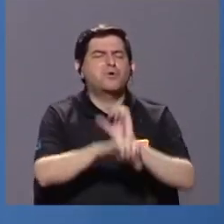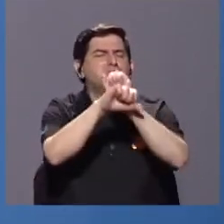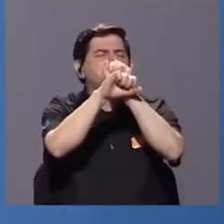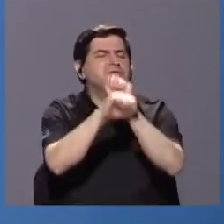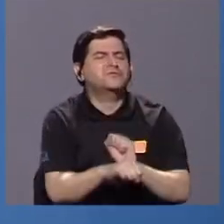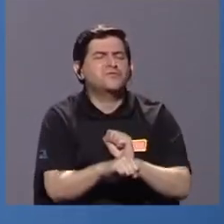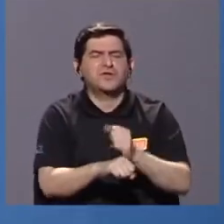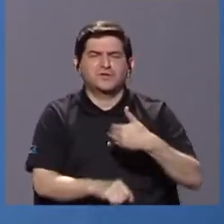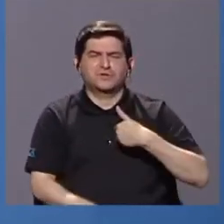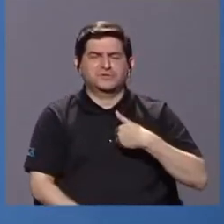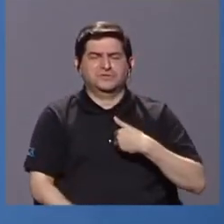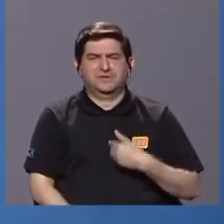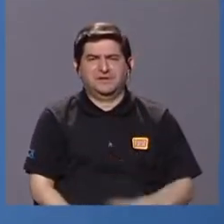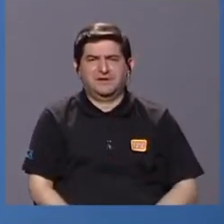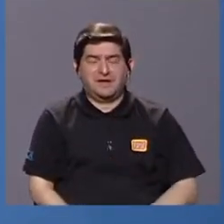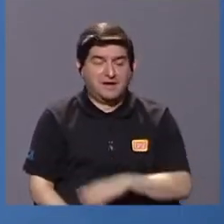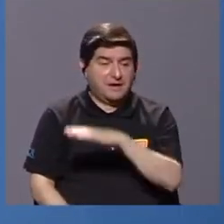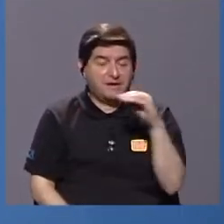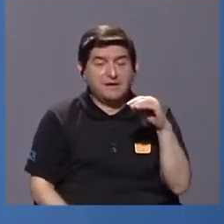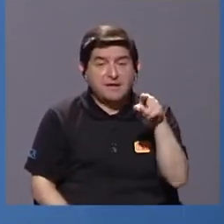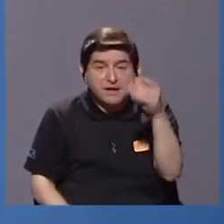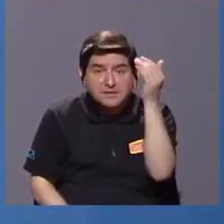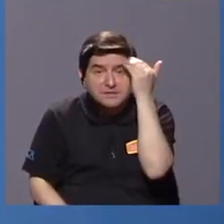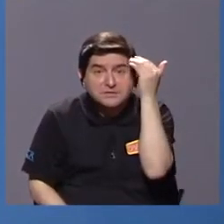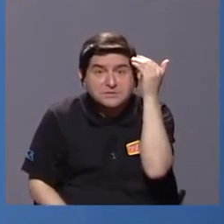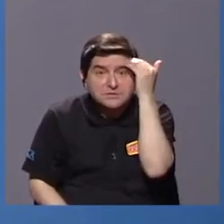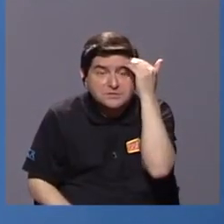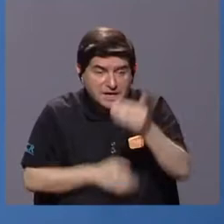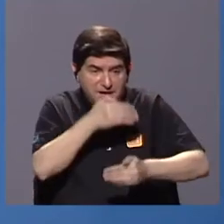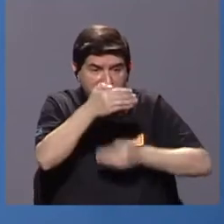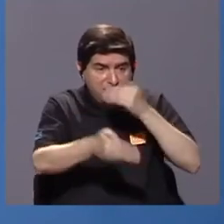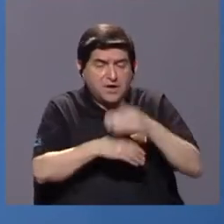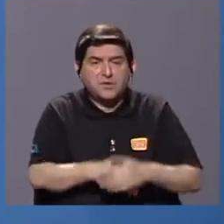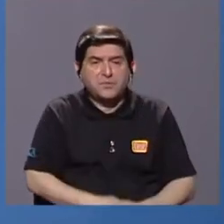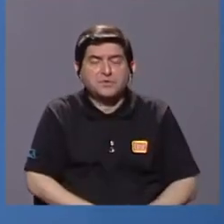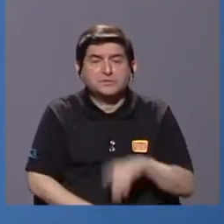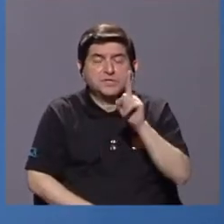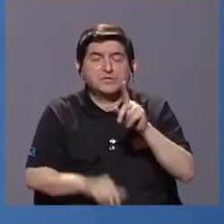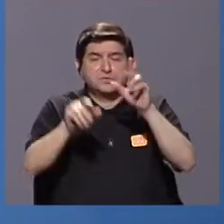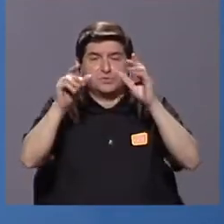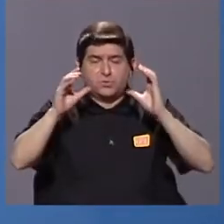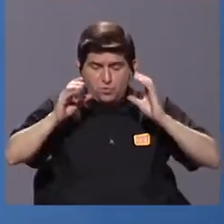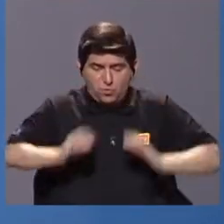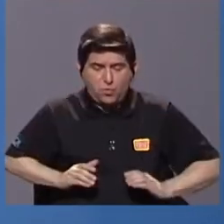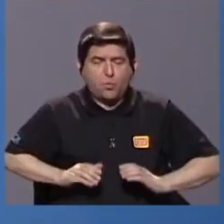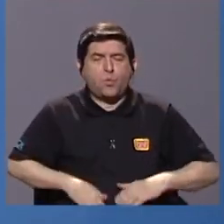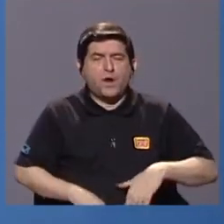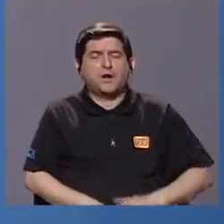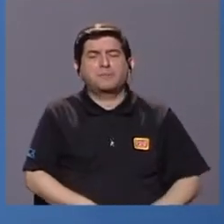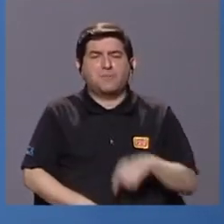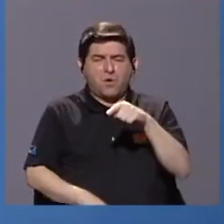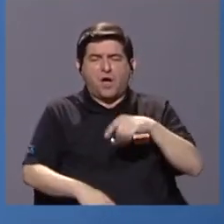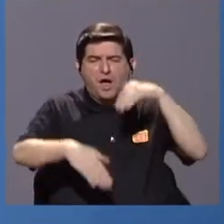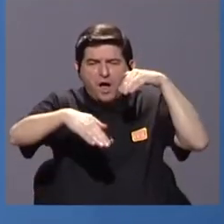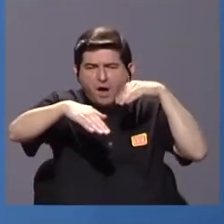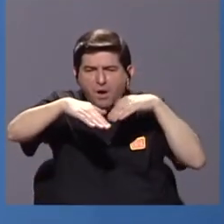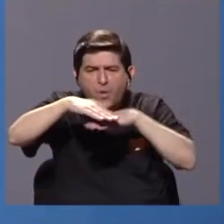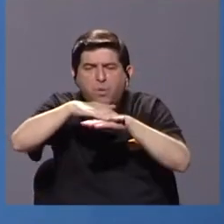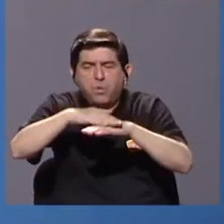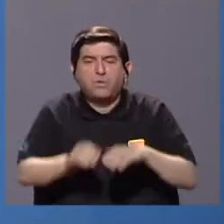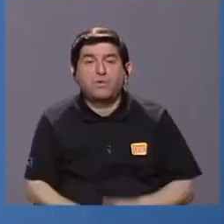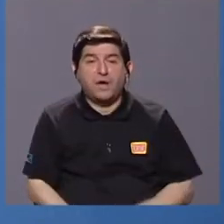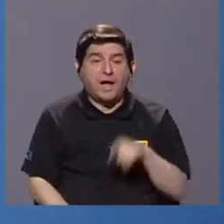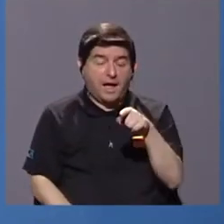cabécares, que averigüen más sobre cómo es el proceso de enterramiento de un cuerpo, etc., etc., necesitamos que eso esté en el